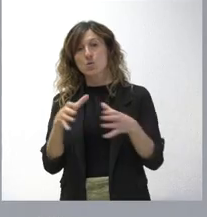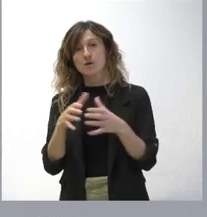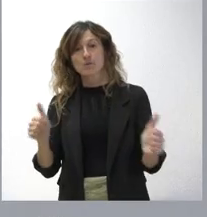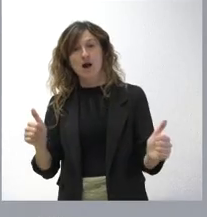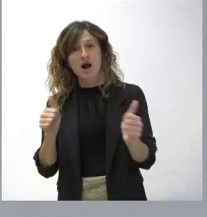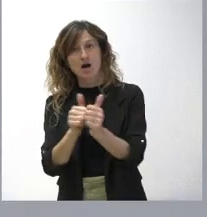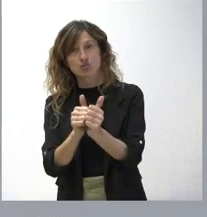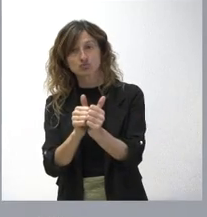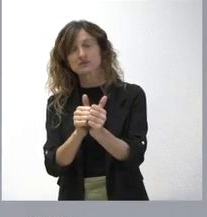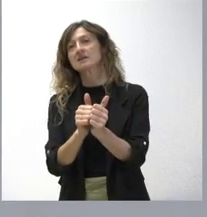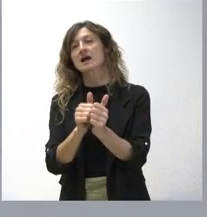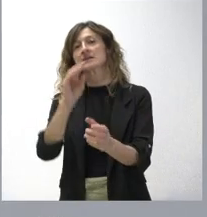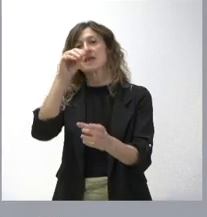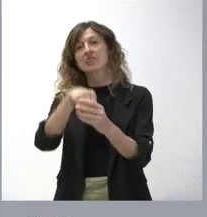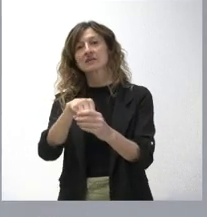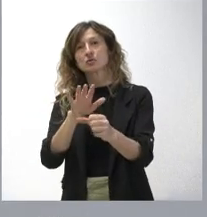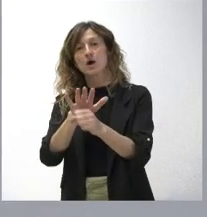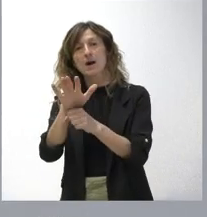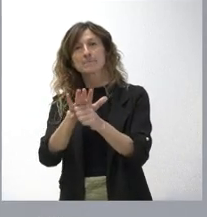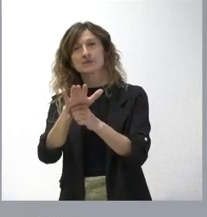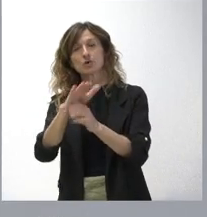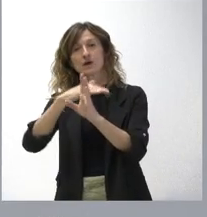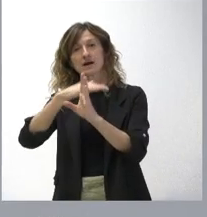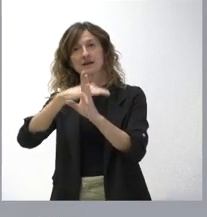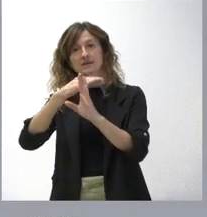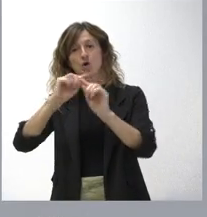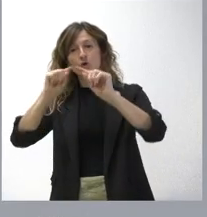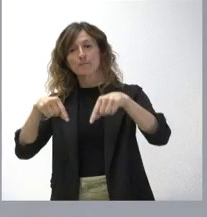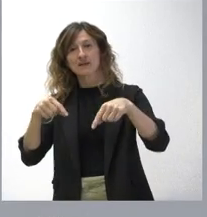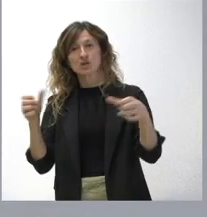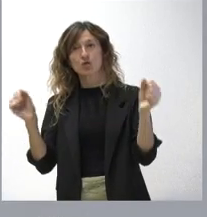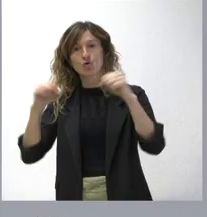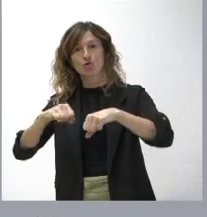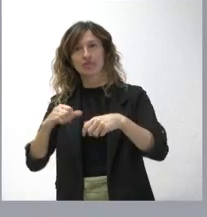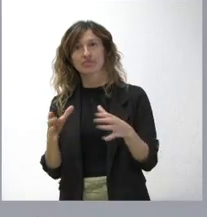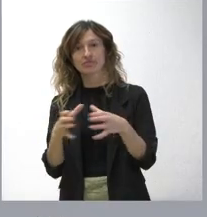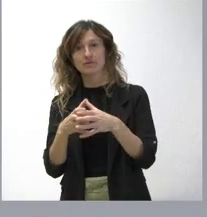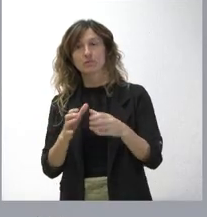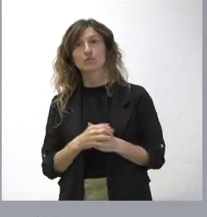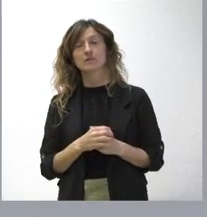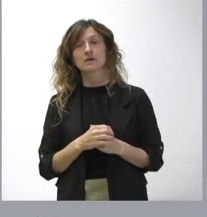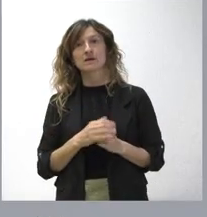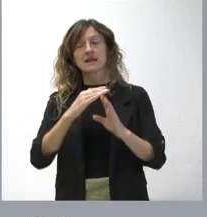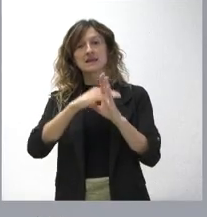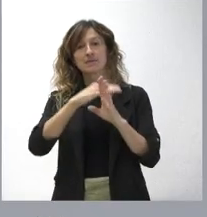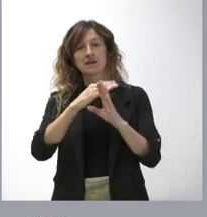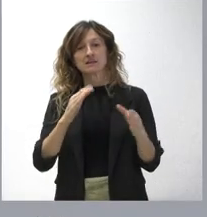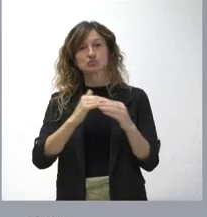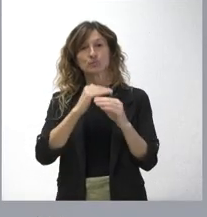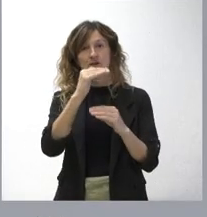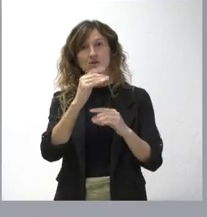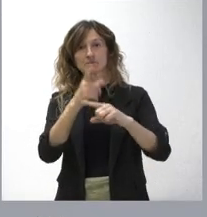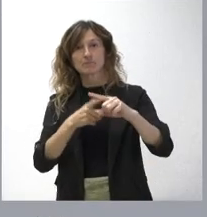les comento estaba dentro del ámbito de las categorías del convenio colectivo. No tiene sentido que los niveles superiores y medios estén en